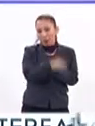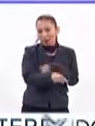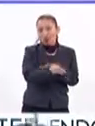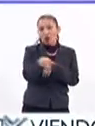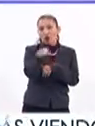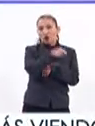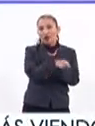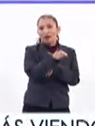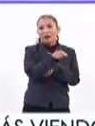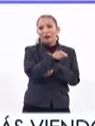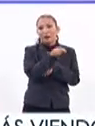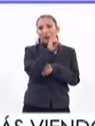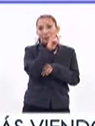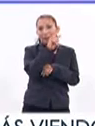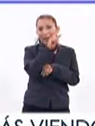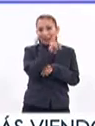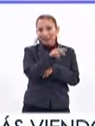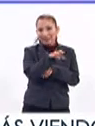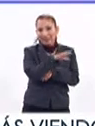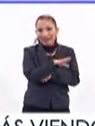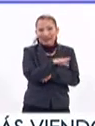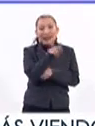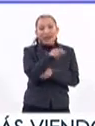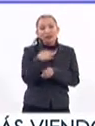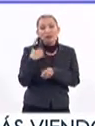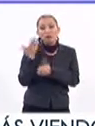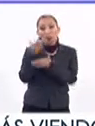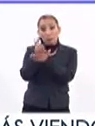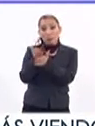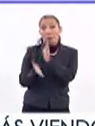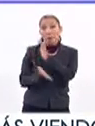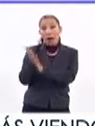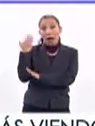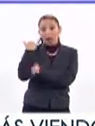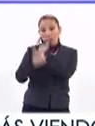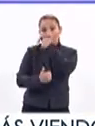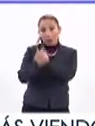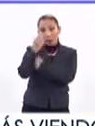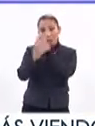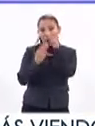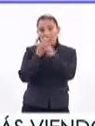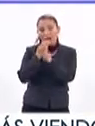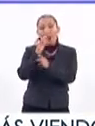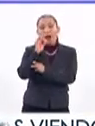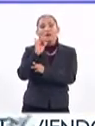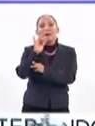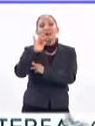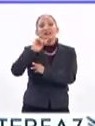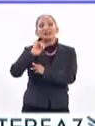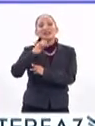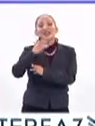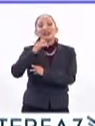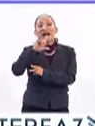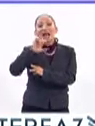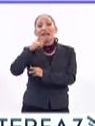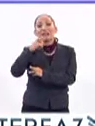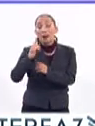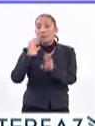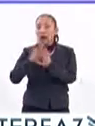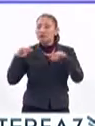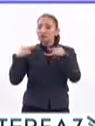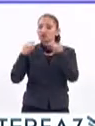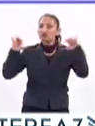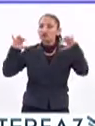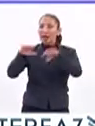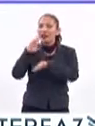del Instituto Politécnico Nacional, obtuvieron su pase a la competencia mundial de FIRST CHALLENGE, el mayor encuentro de